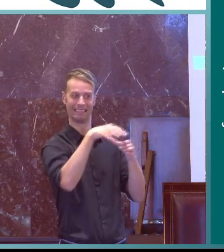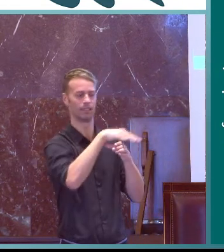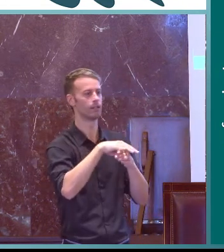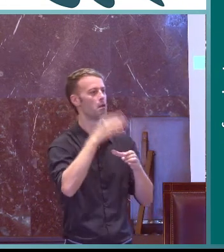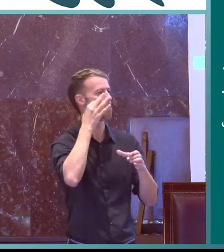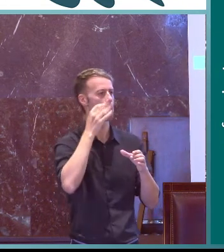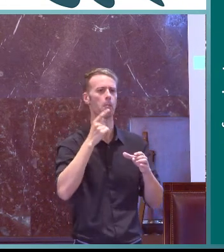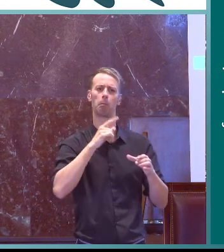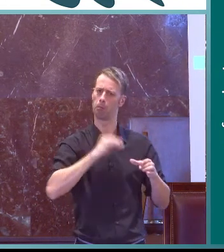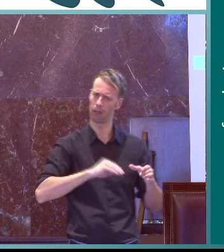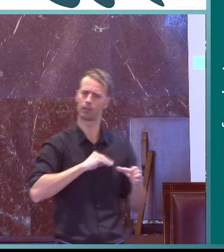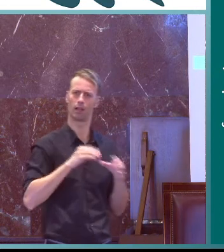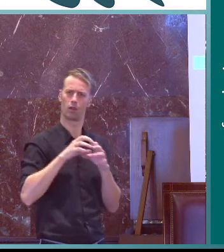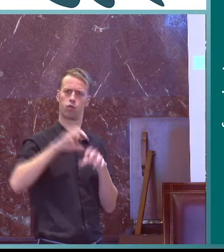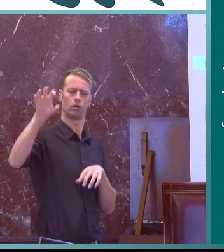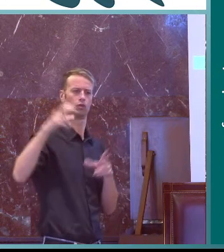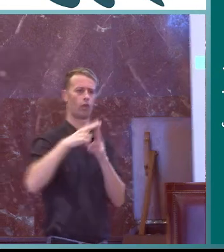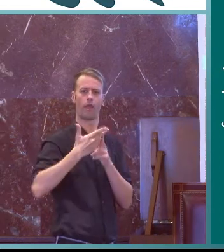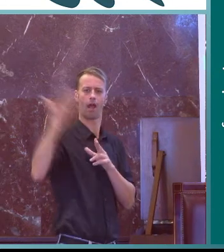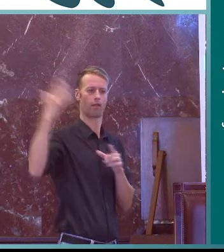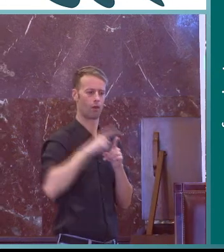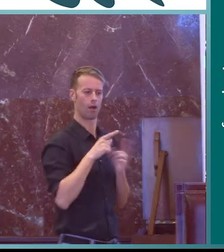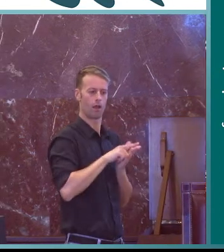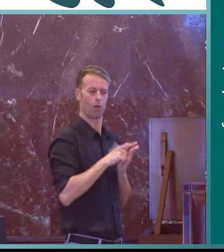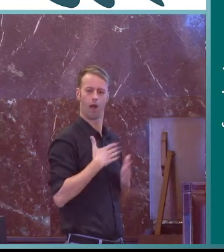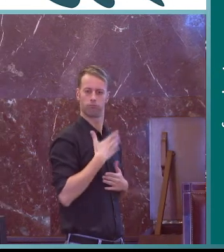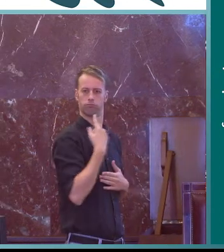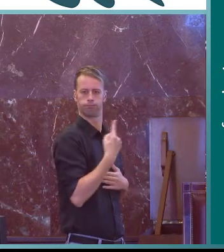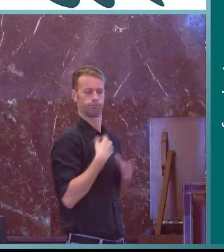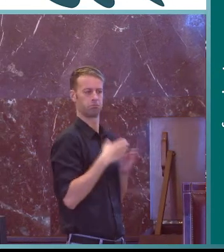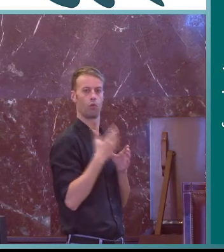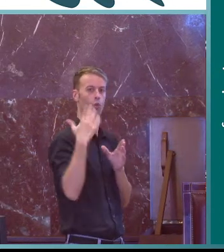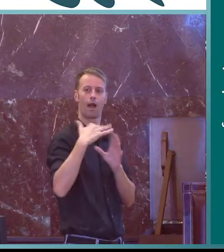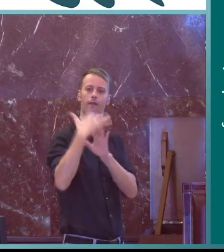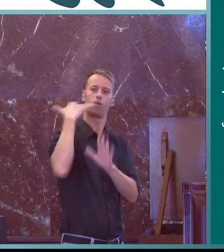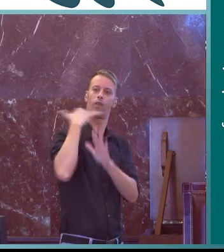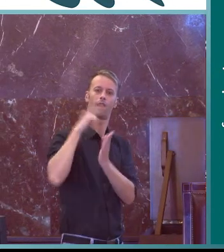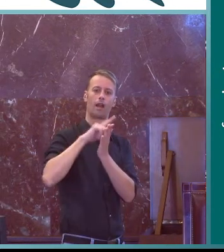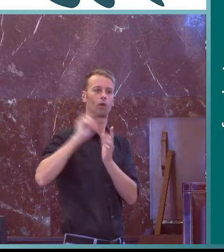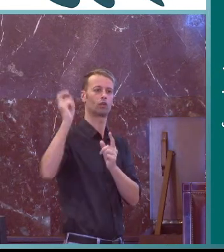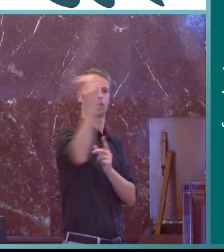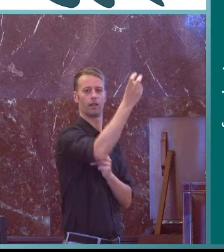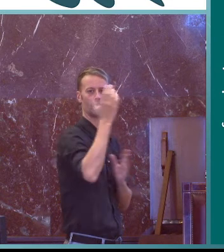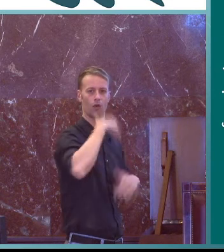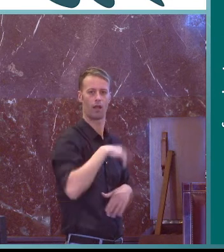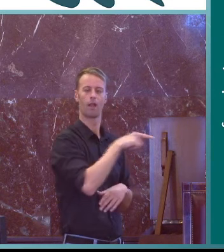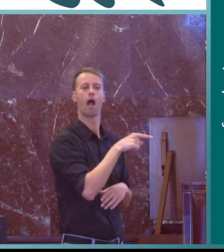la tribu Yanomani es una tribu pues bastante aislada no tiene influencia de otras lenguas ni de